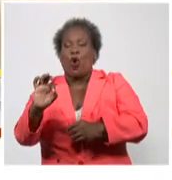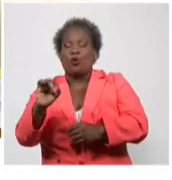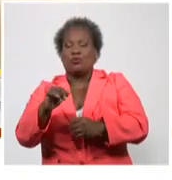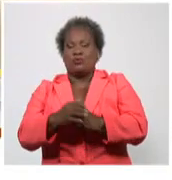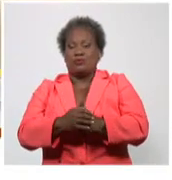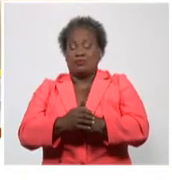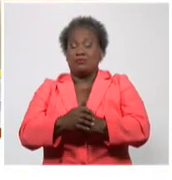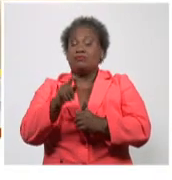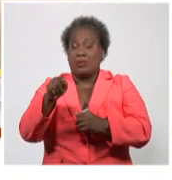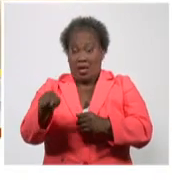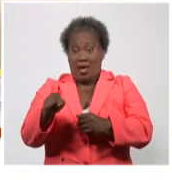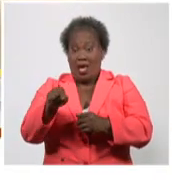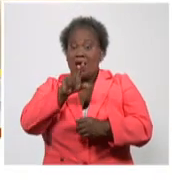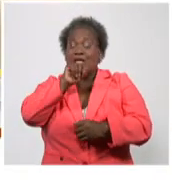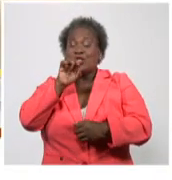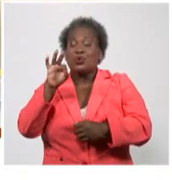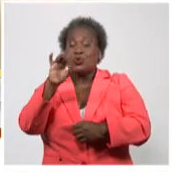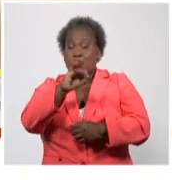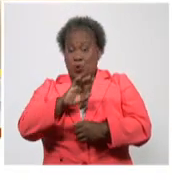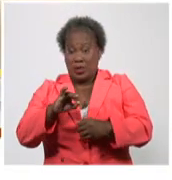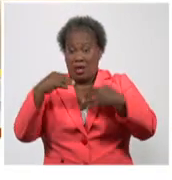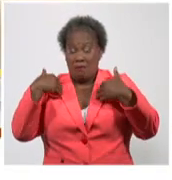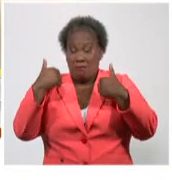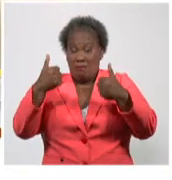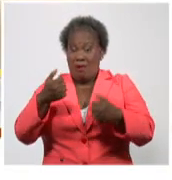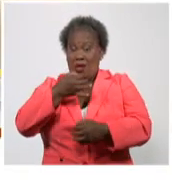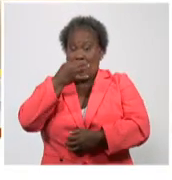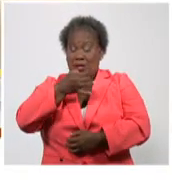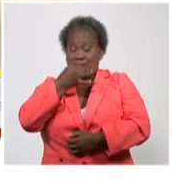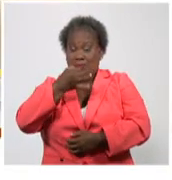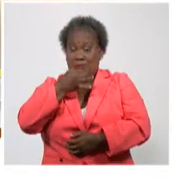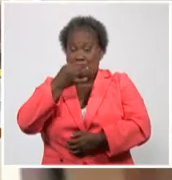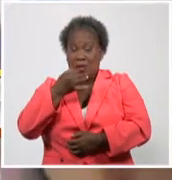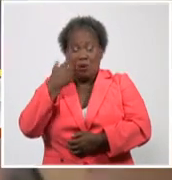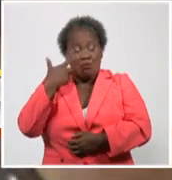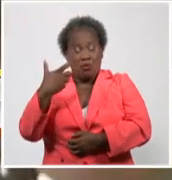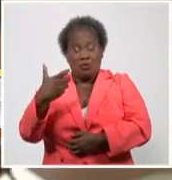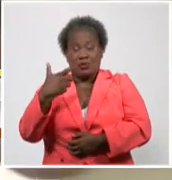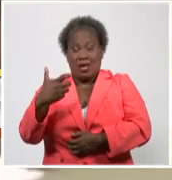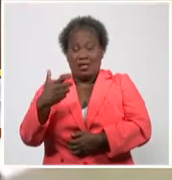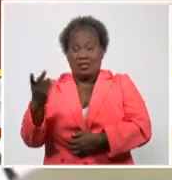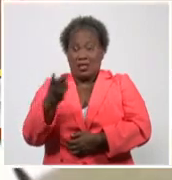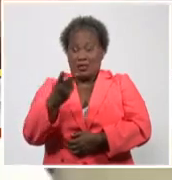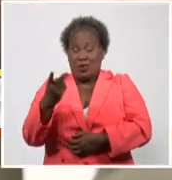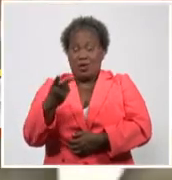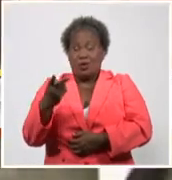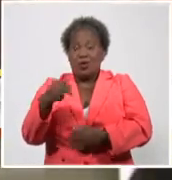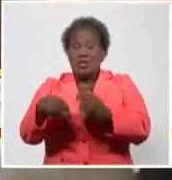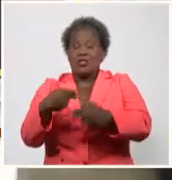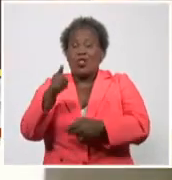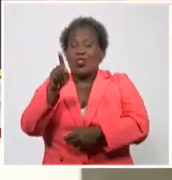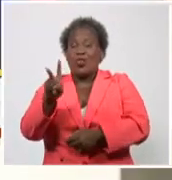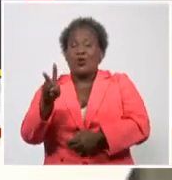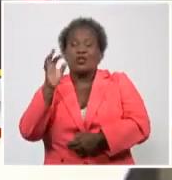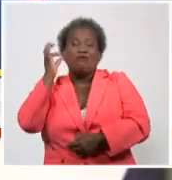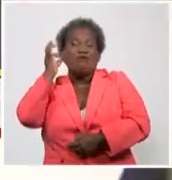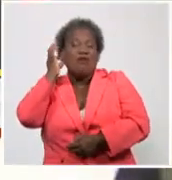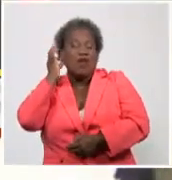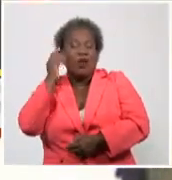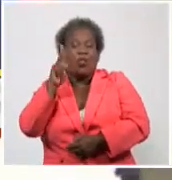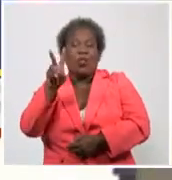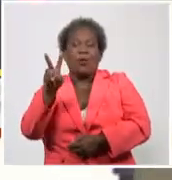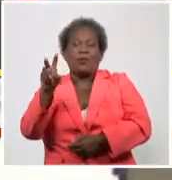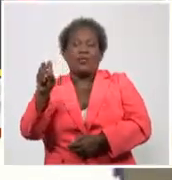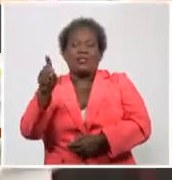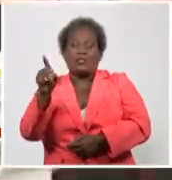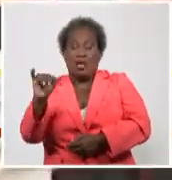través de su cuenta en Twitter, el canciller cubano calificó de trascendental este encuentro, realizado el 12 de febrero de 2016. Ambos